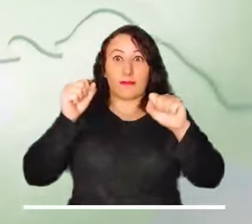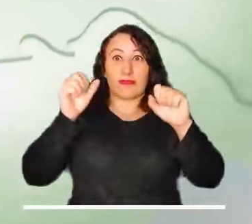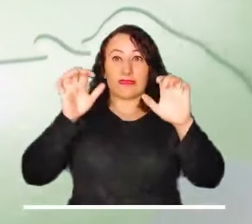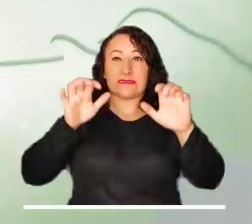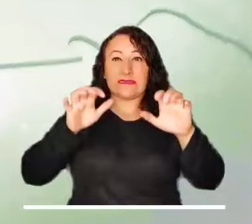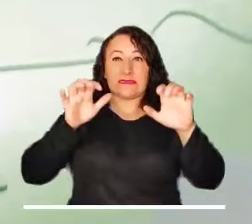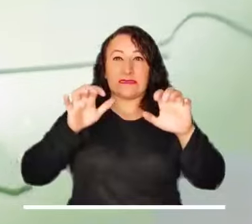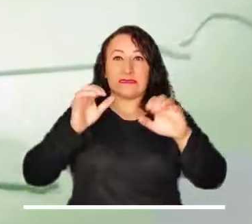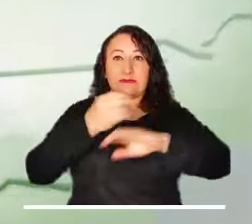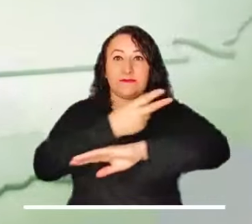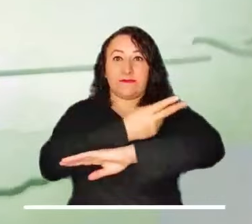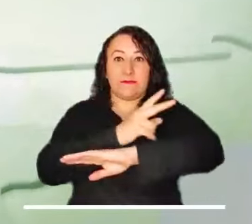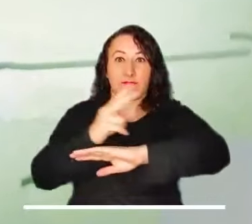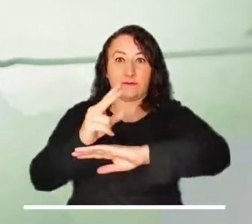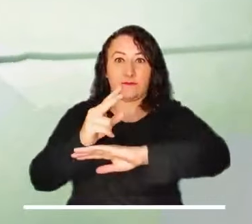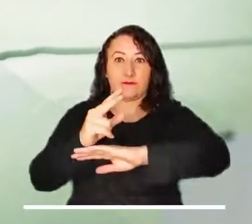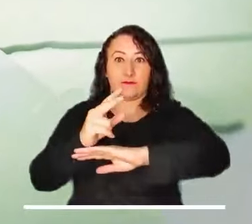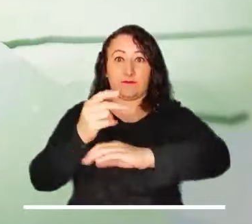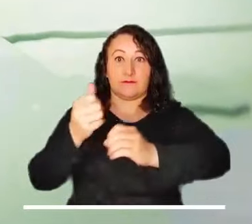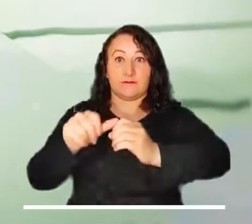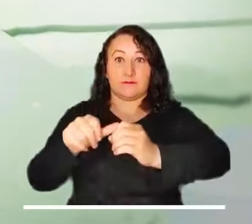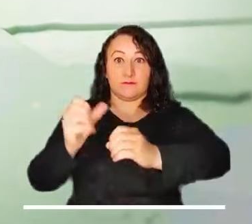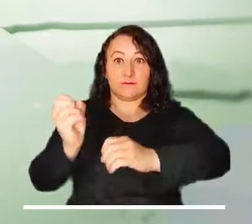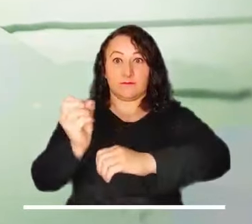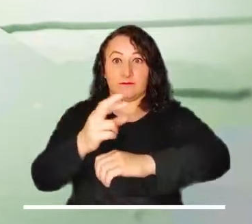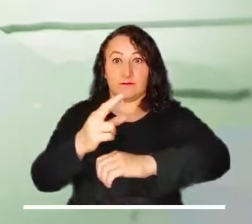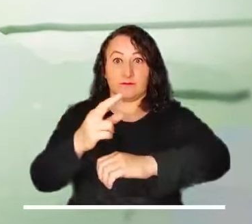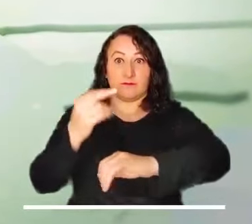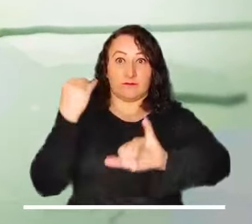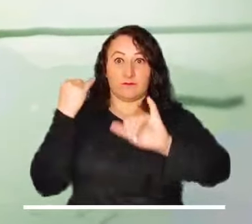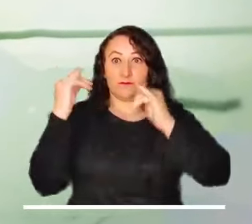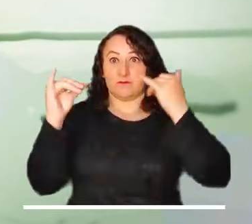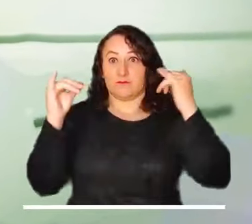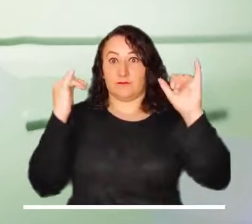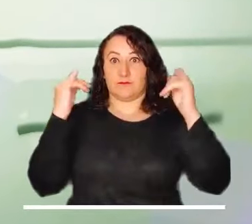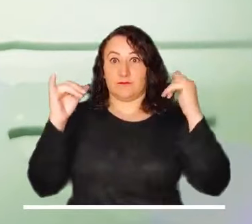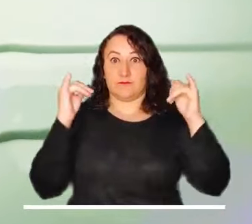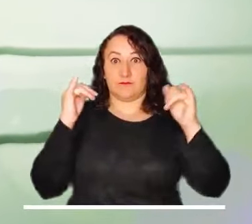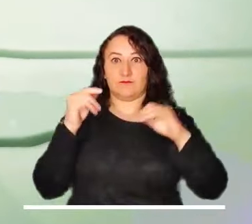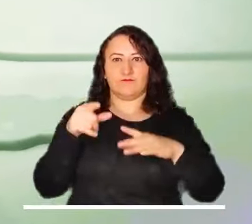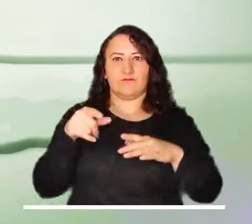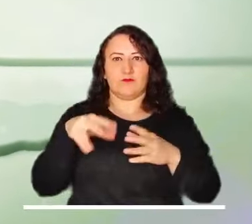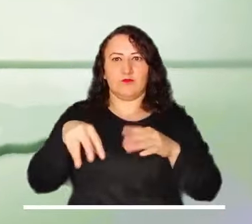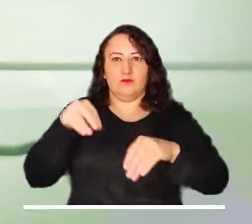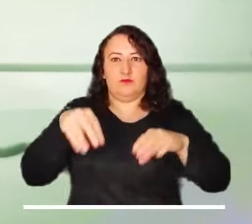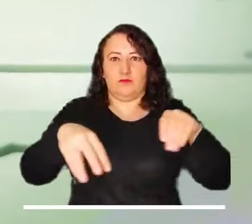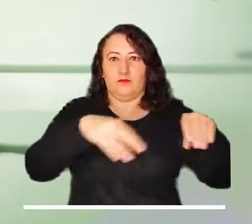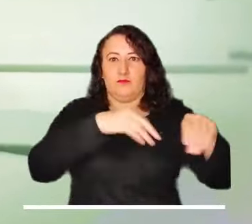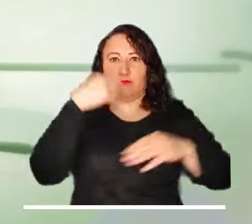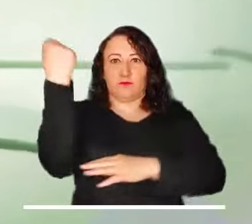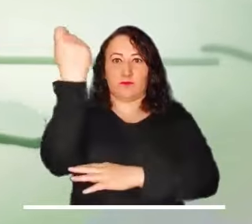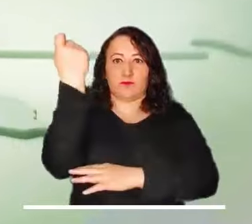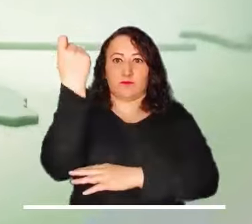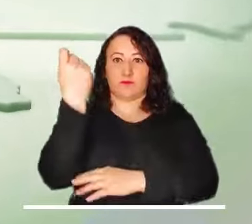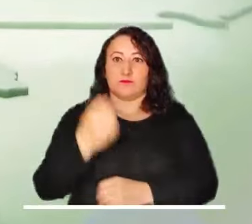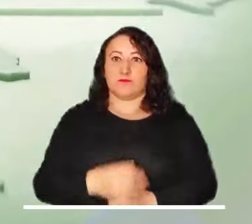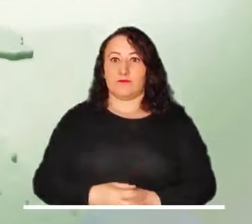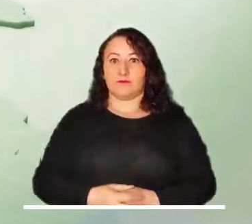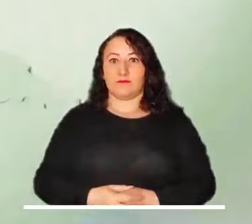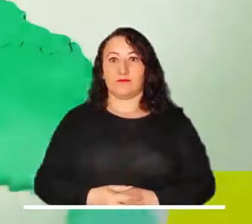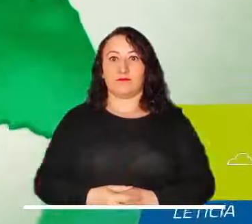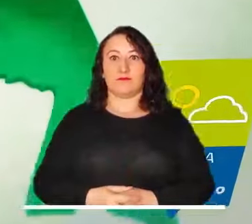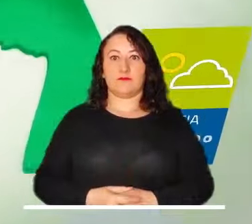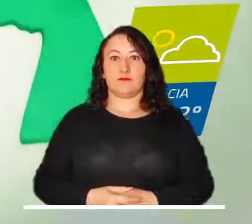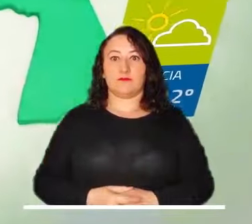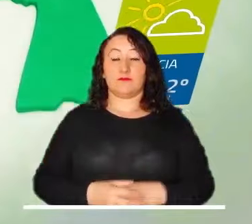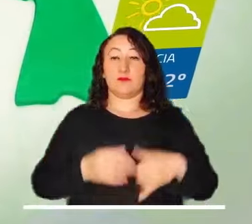despertar lluvioso en zonas de Dichada, Oriente de Arauca y de Cazanare y en amplios sectores del Queremonte y Ganero.